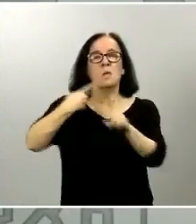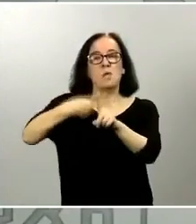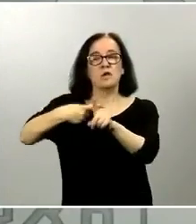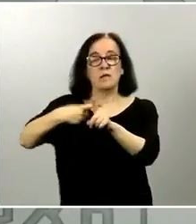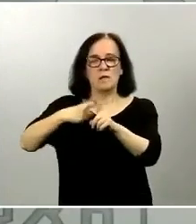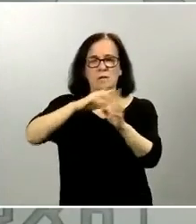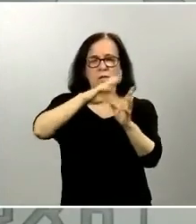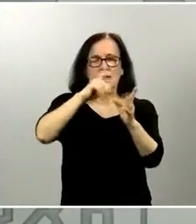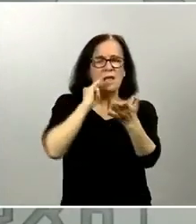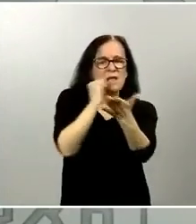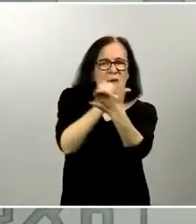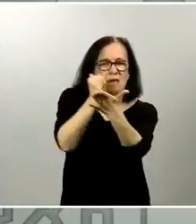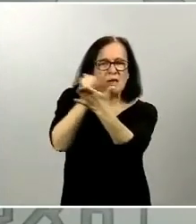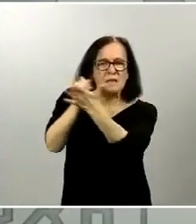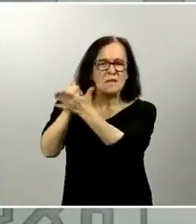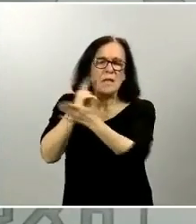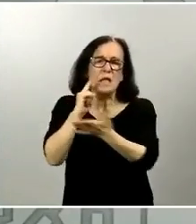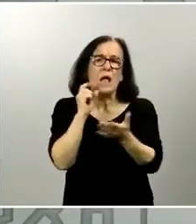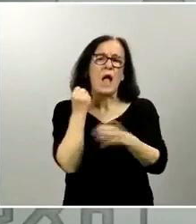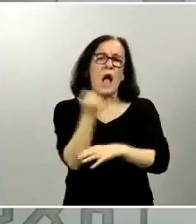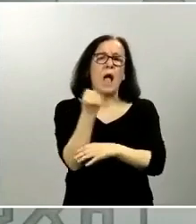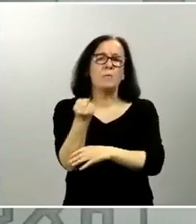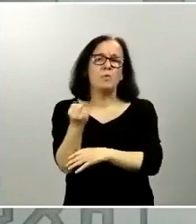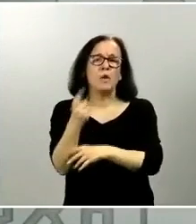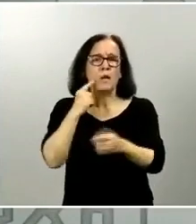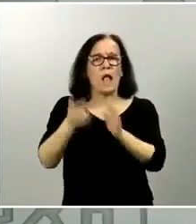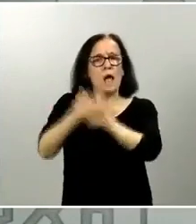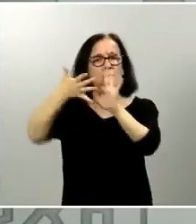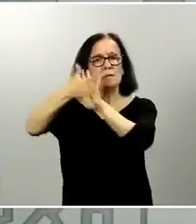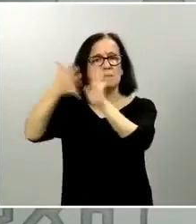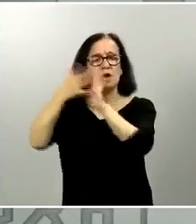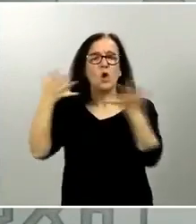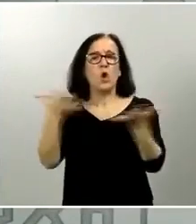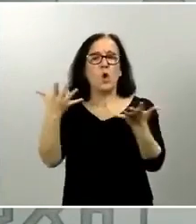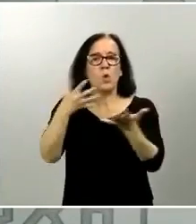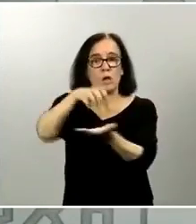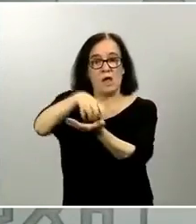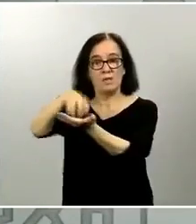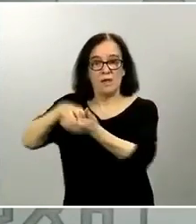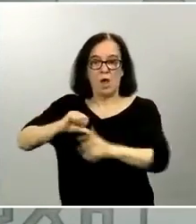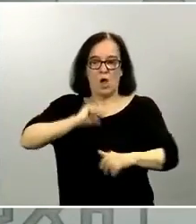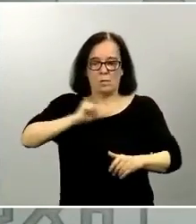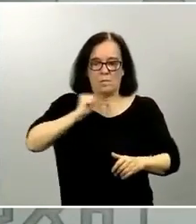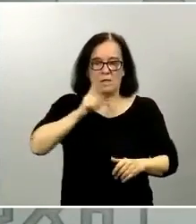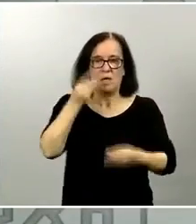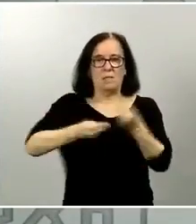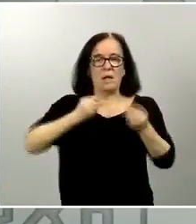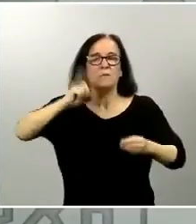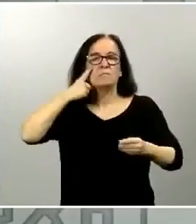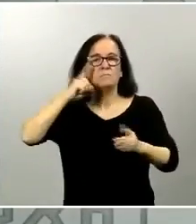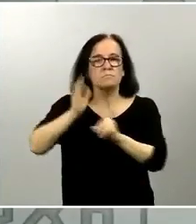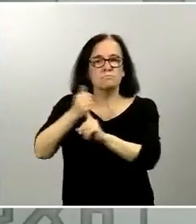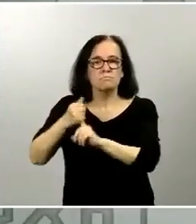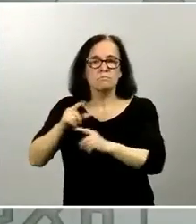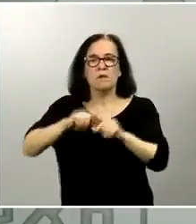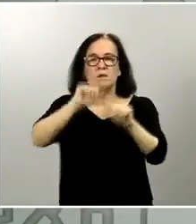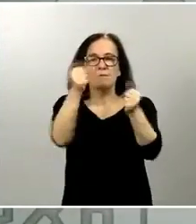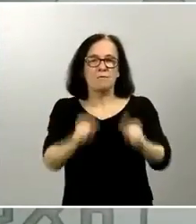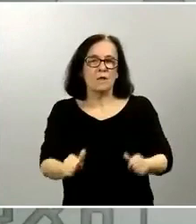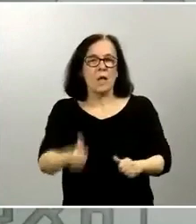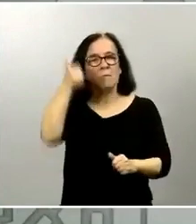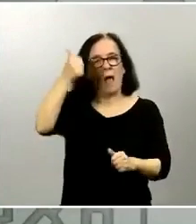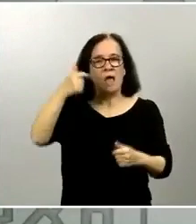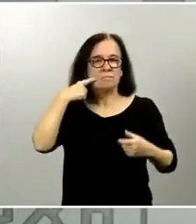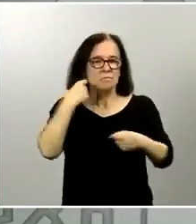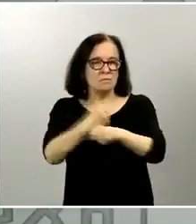de test está sirviendo de apoyo para agilizar las urgencias de los hospitales para poder diagnosticar de forma más operativa